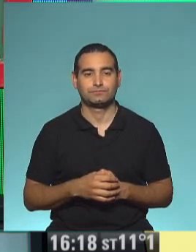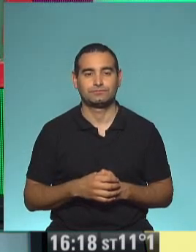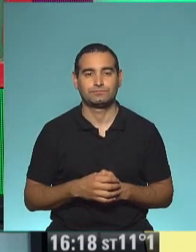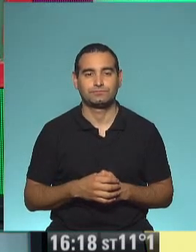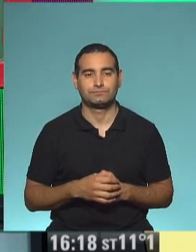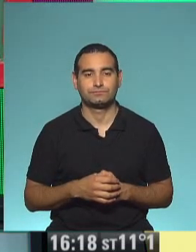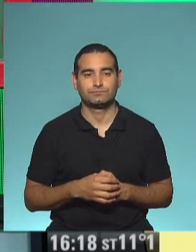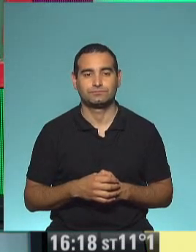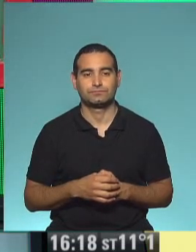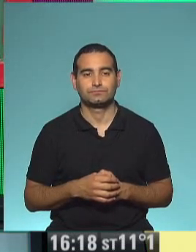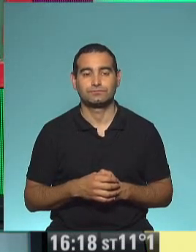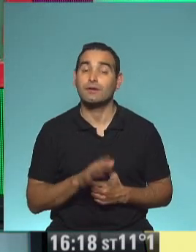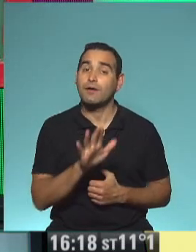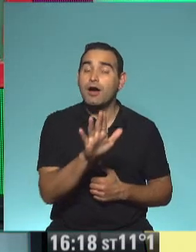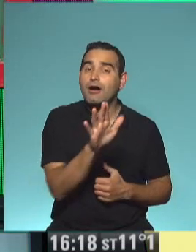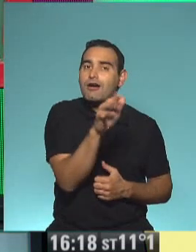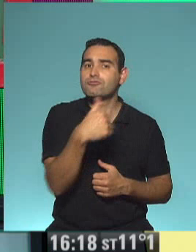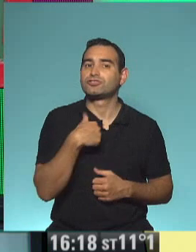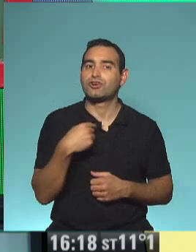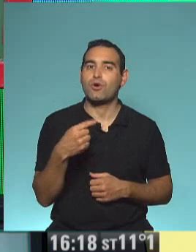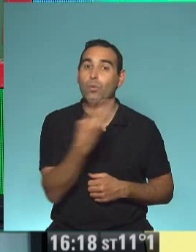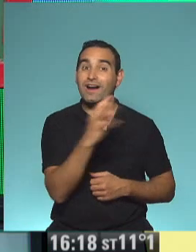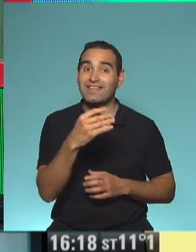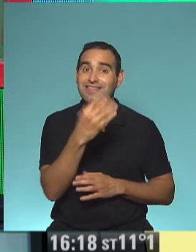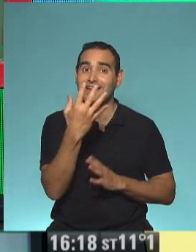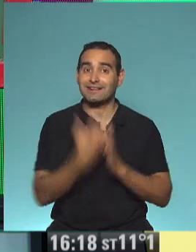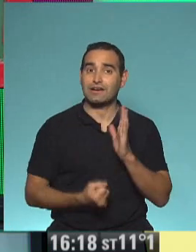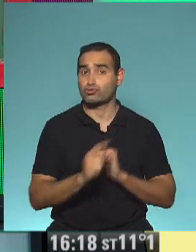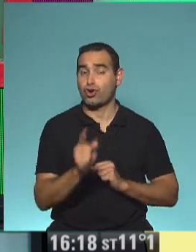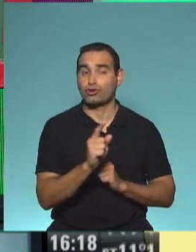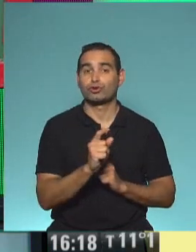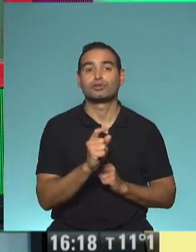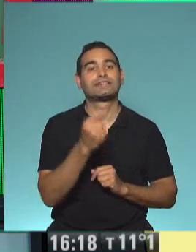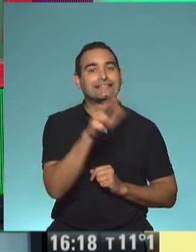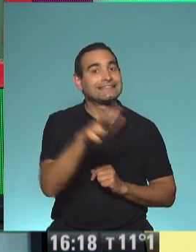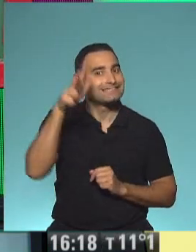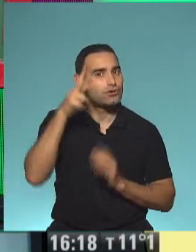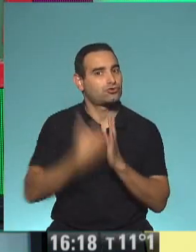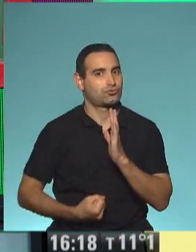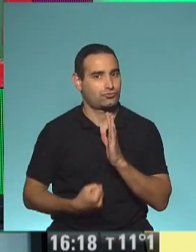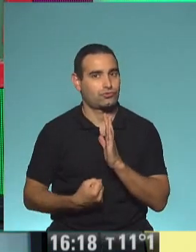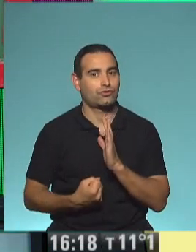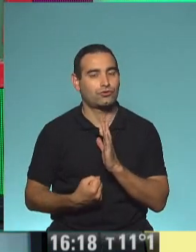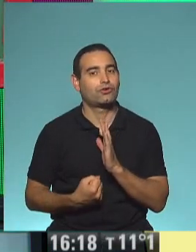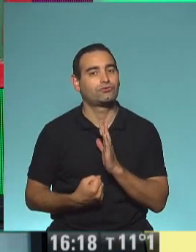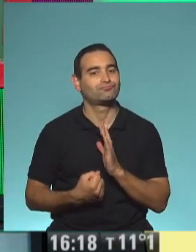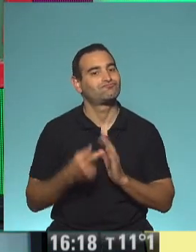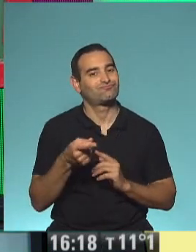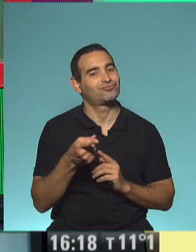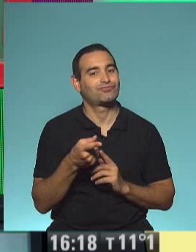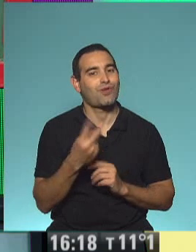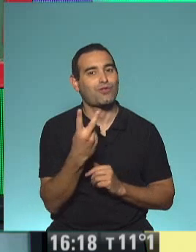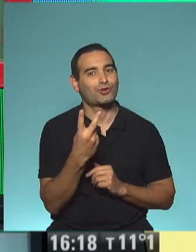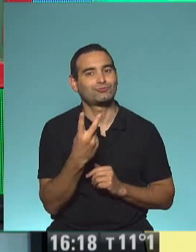Muy bien. Pero yo acá no tengo que restarle 40, tengo que restarle 38. O sea que me pasé dos